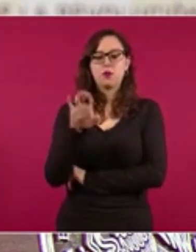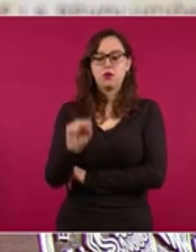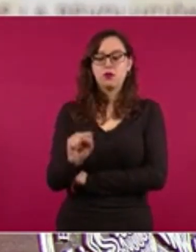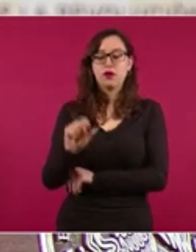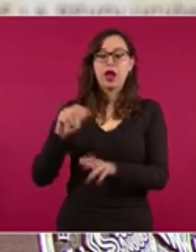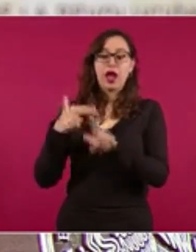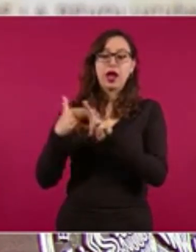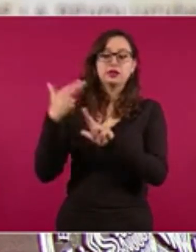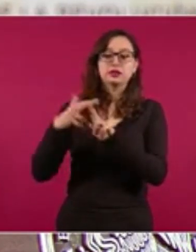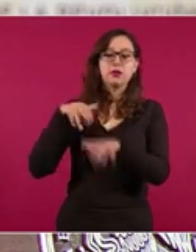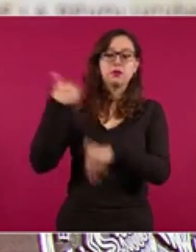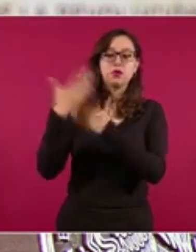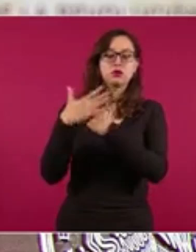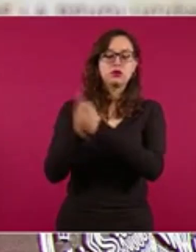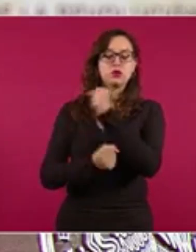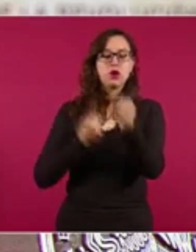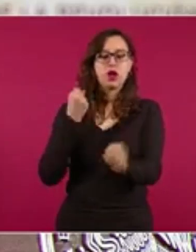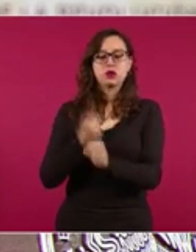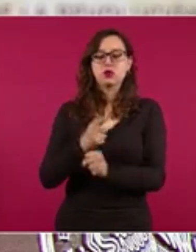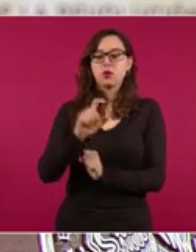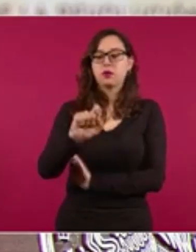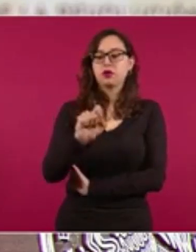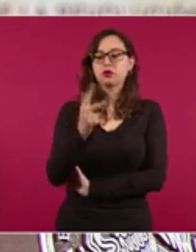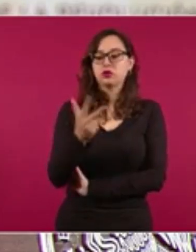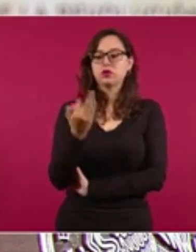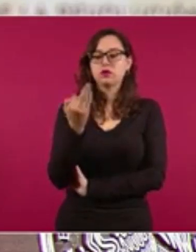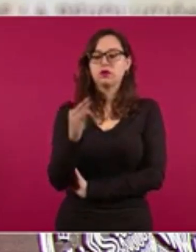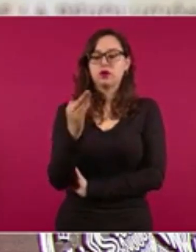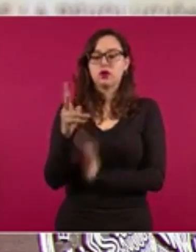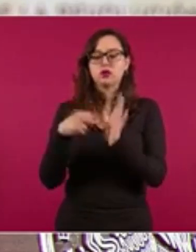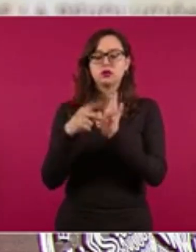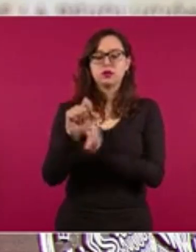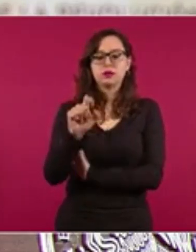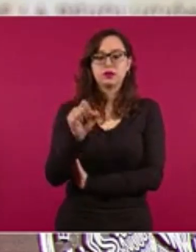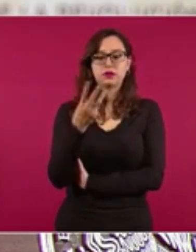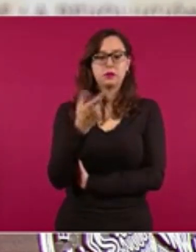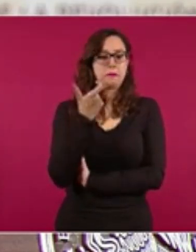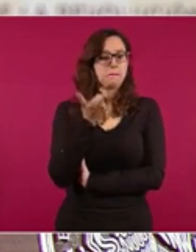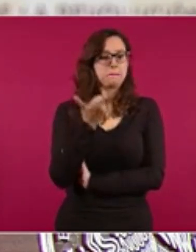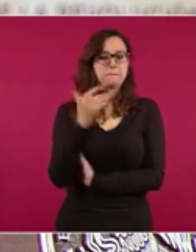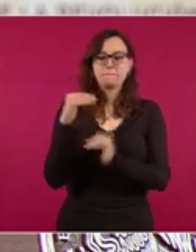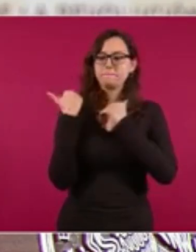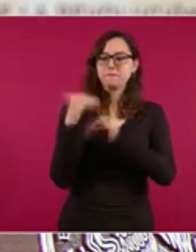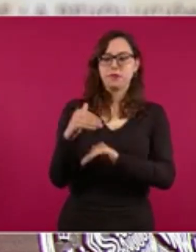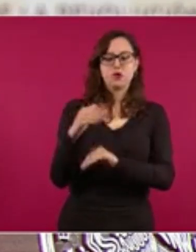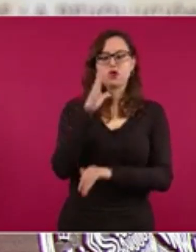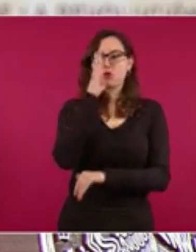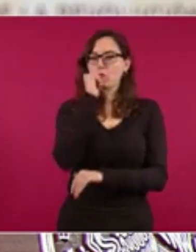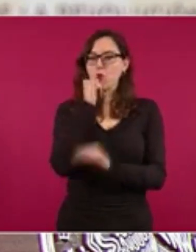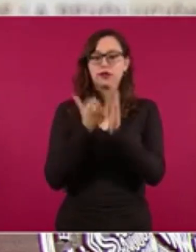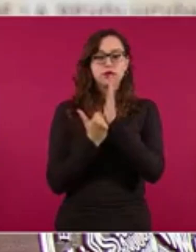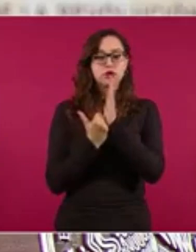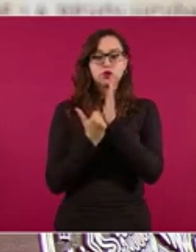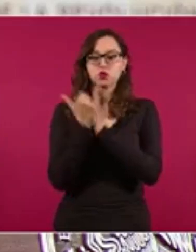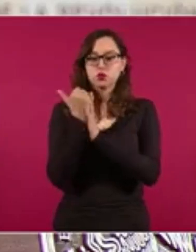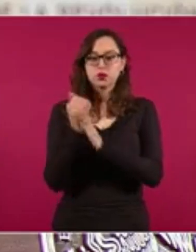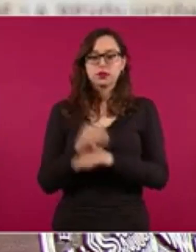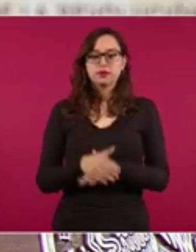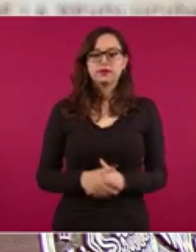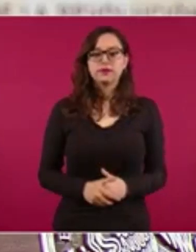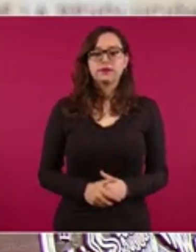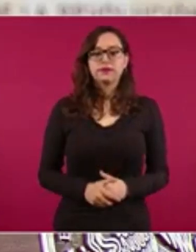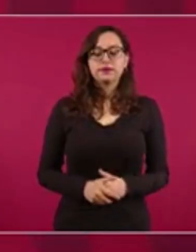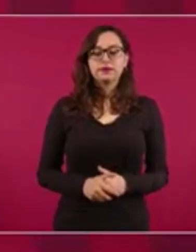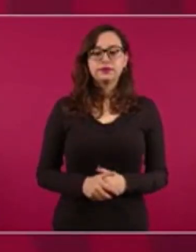febrero de 2023. La autoridad atenderá con el interés de fortalecer la producción nacional